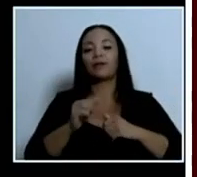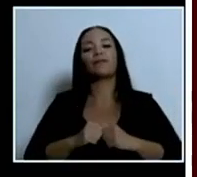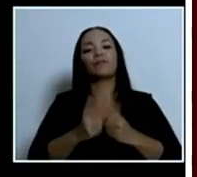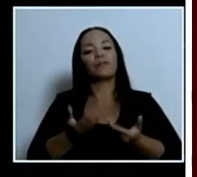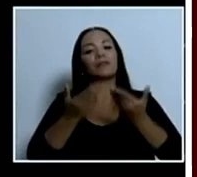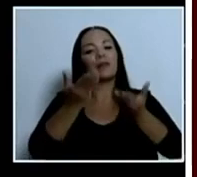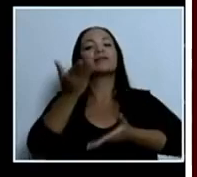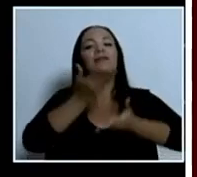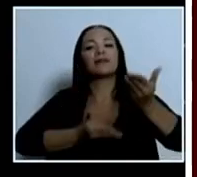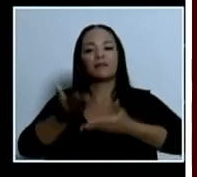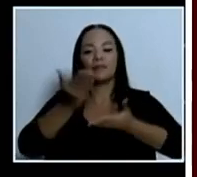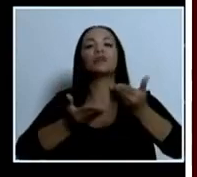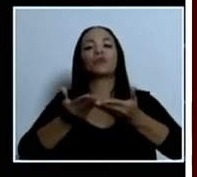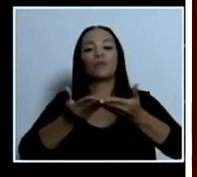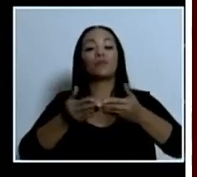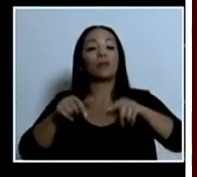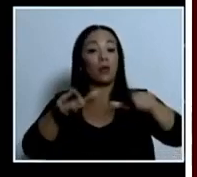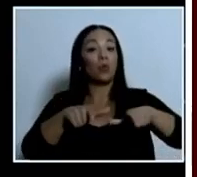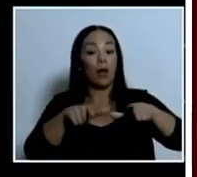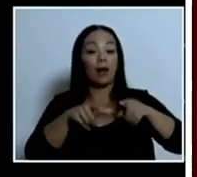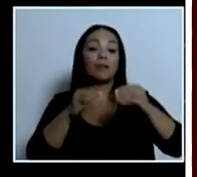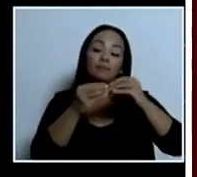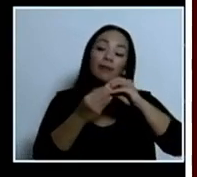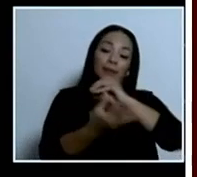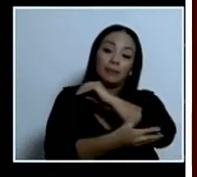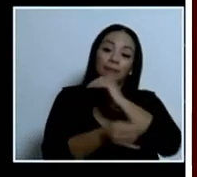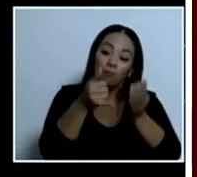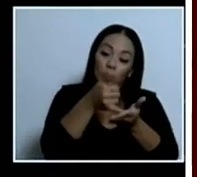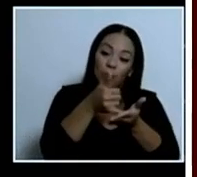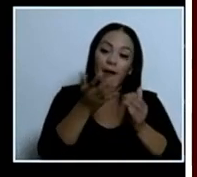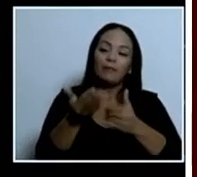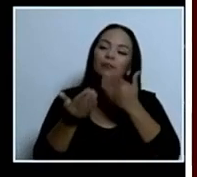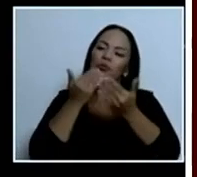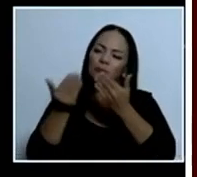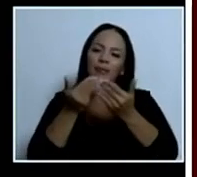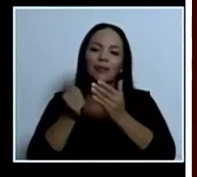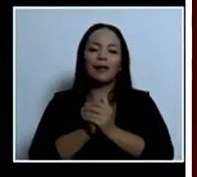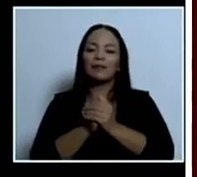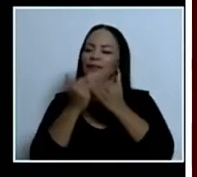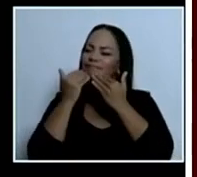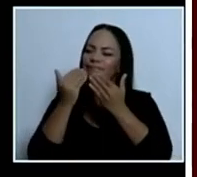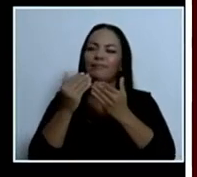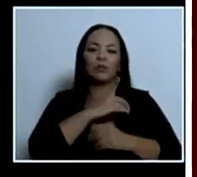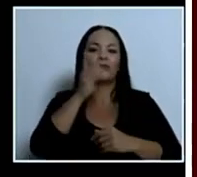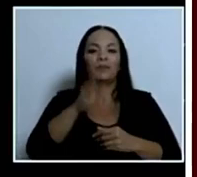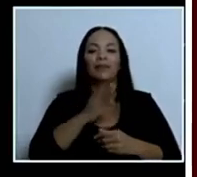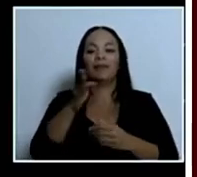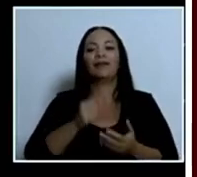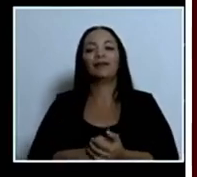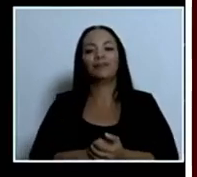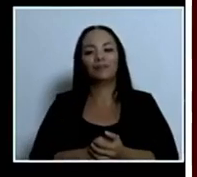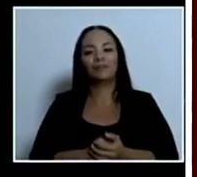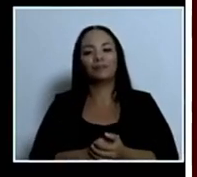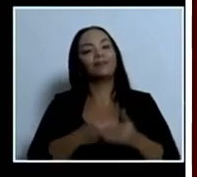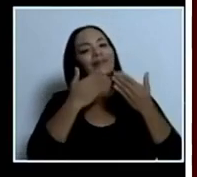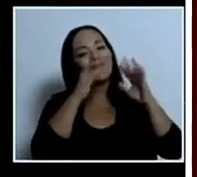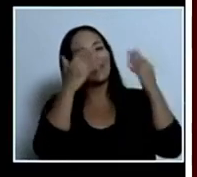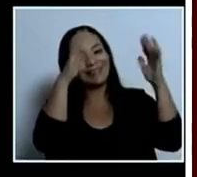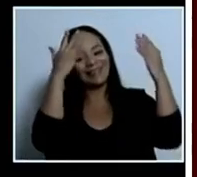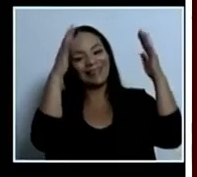el servicio a lugares vulnerables. Muchísimas gracias. Gracias. Y que Dios los bendiga. Muchas gracias, chicos.